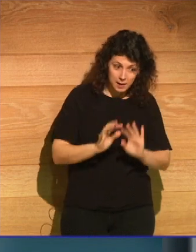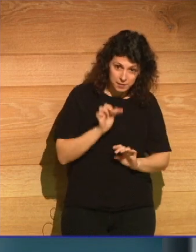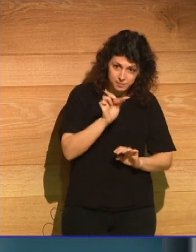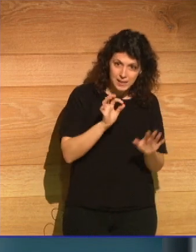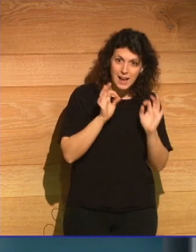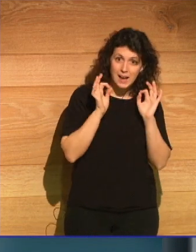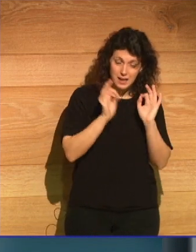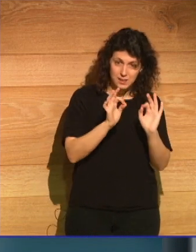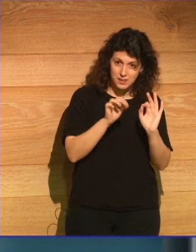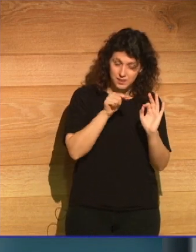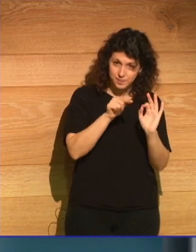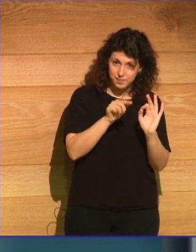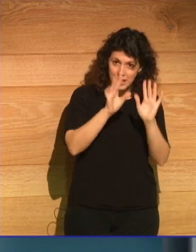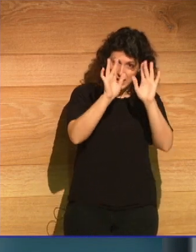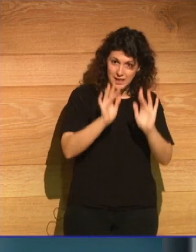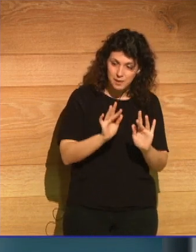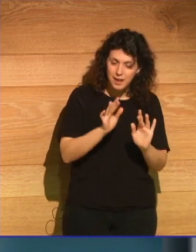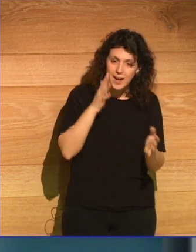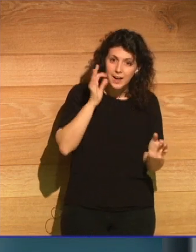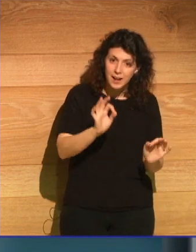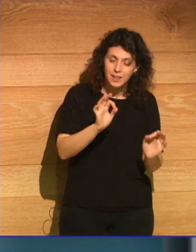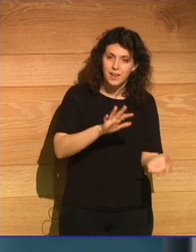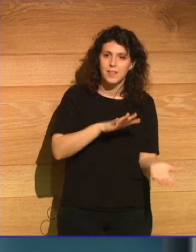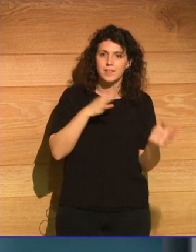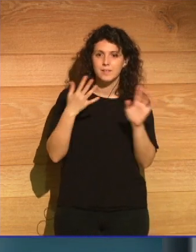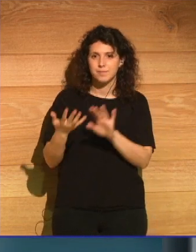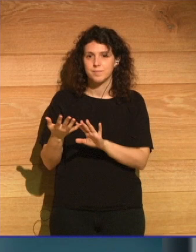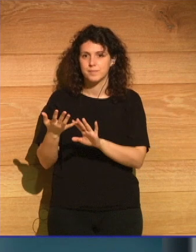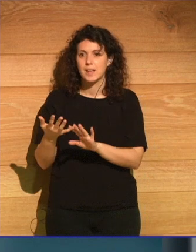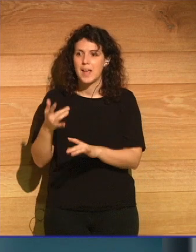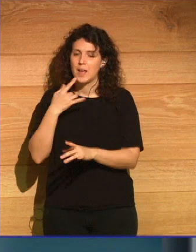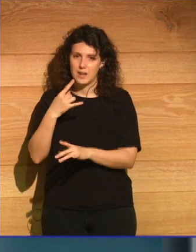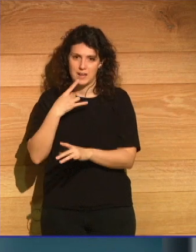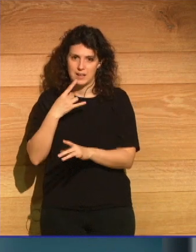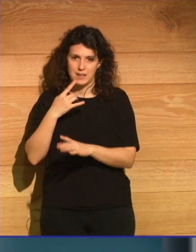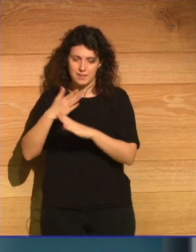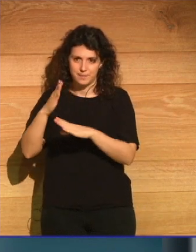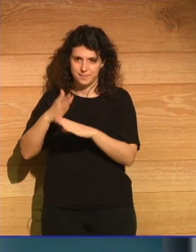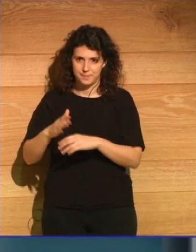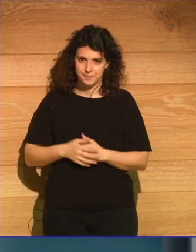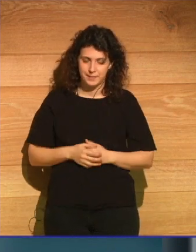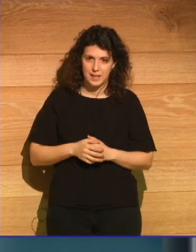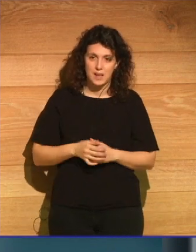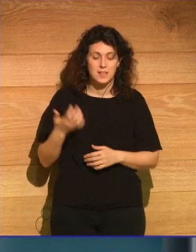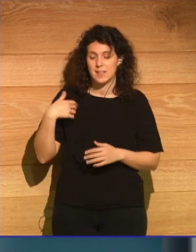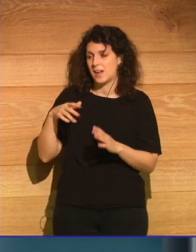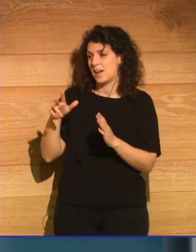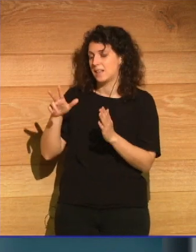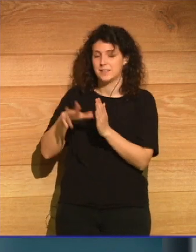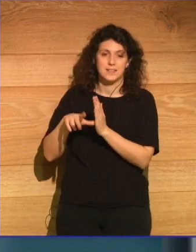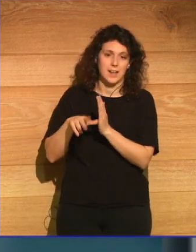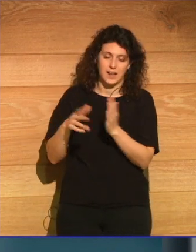era en realidad ceniza radioactiva fue demasiado tarde para ellos